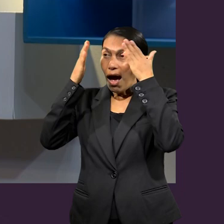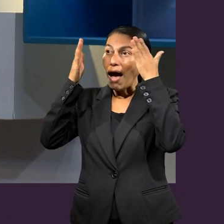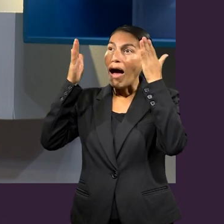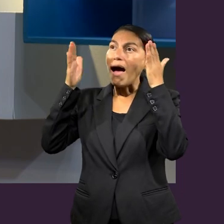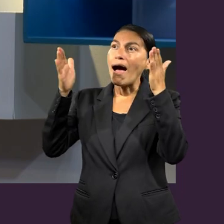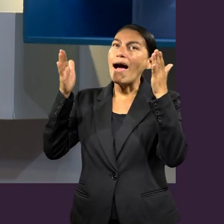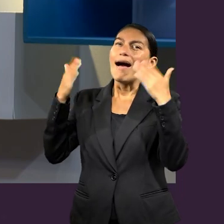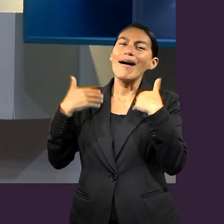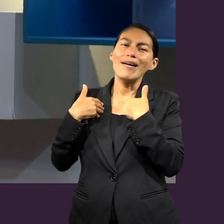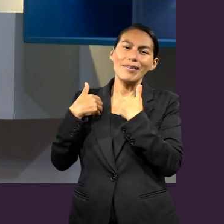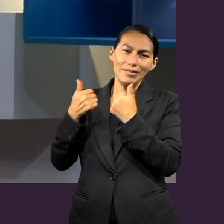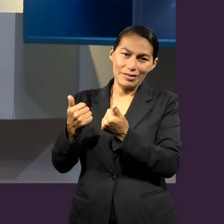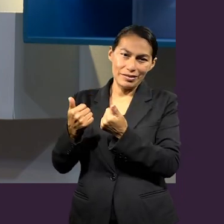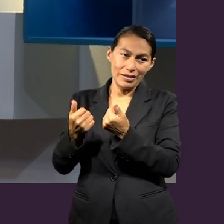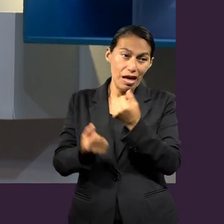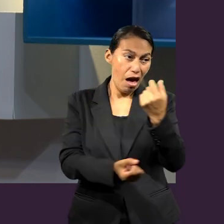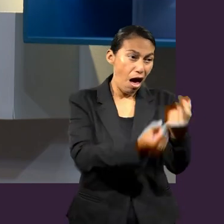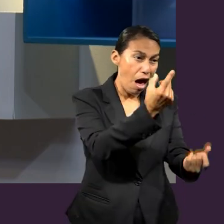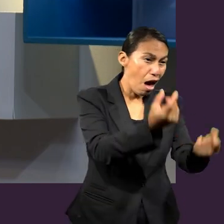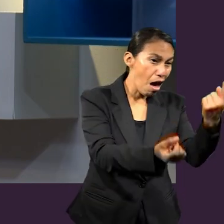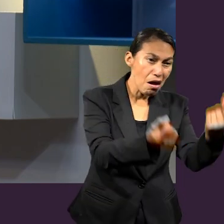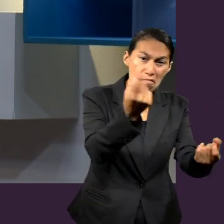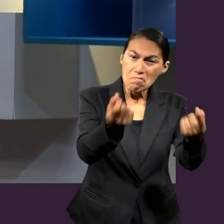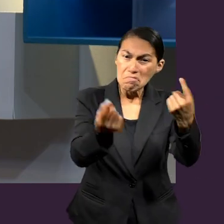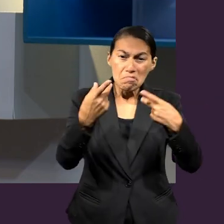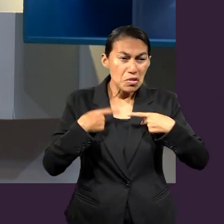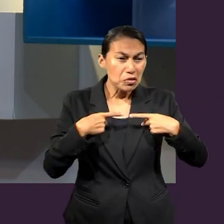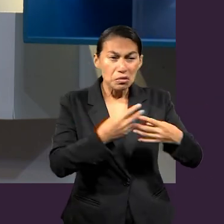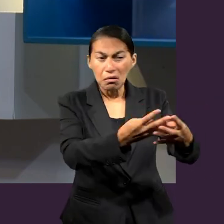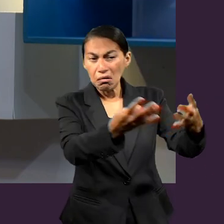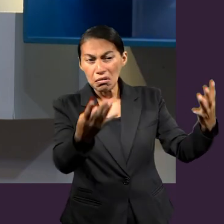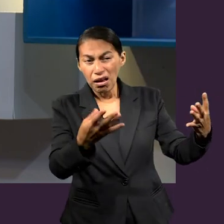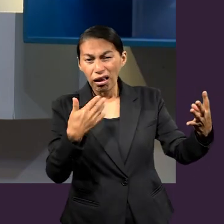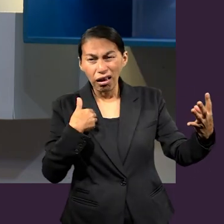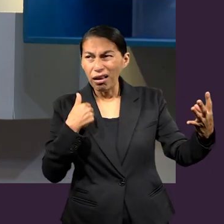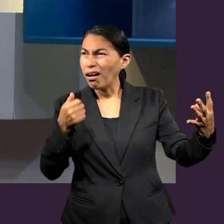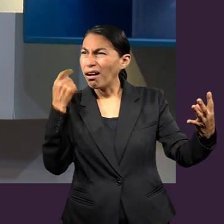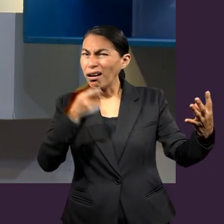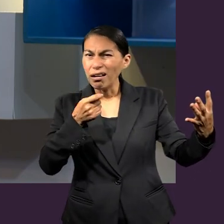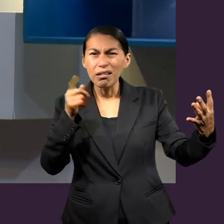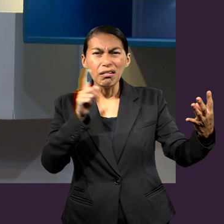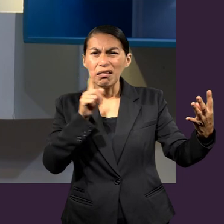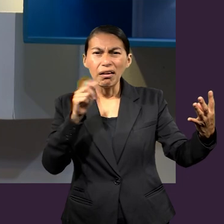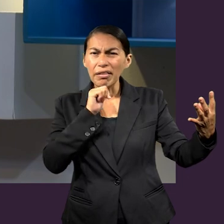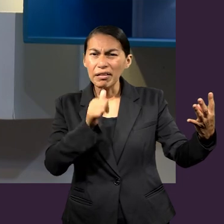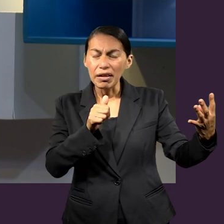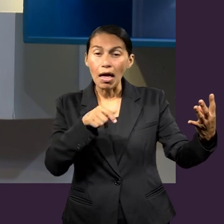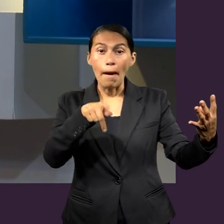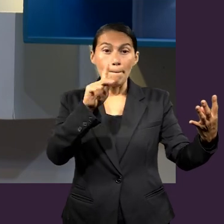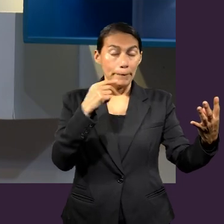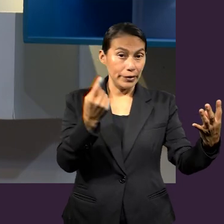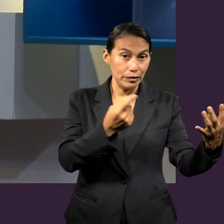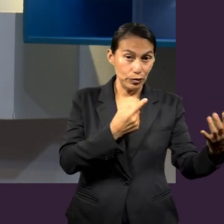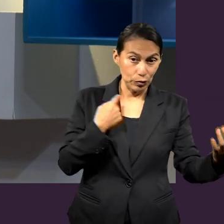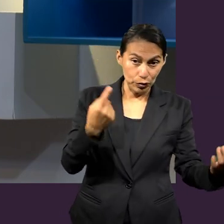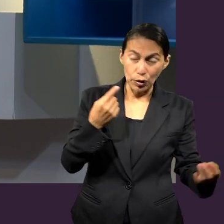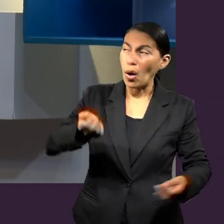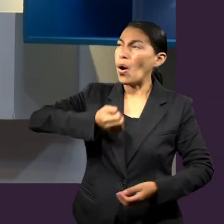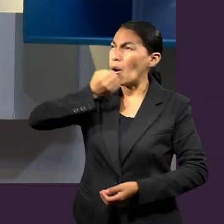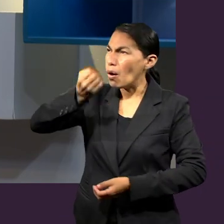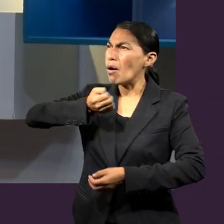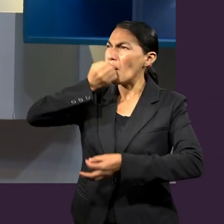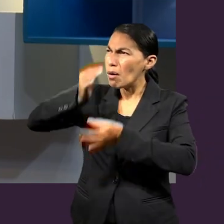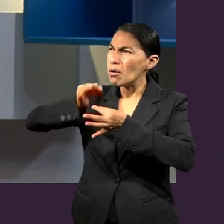espirituales que muchas personas no conciben, pero que nosotros con la oración, cuando nos presentamos delante de Dios